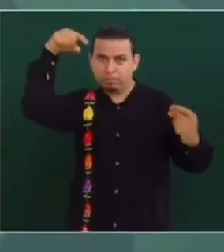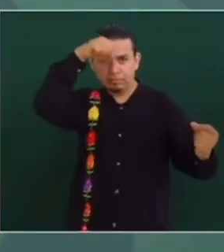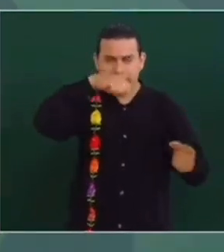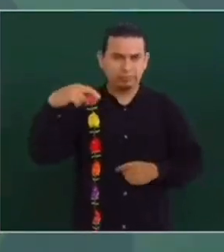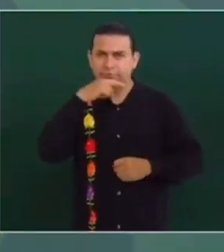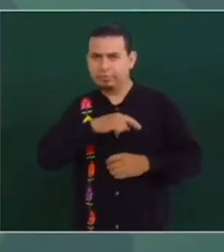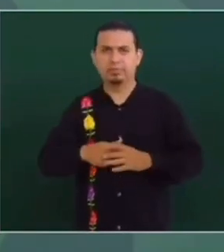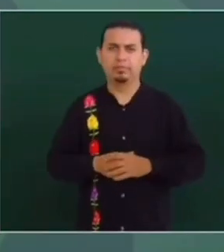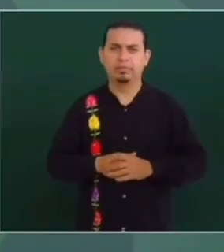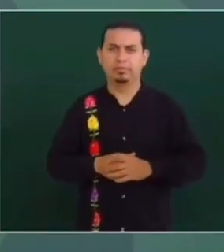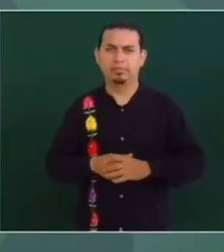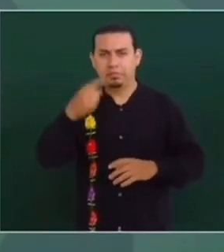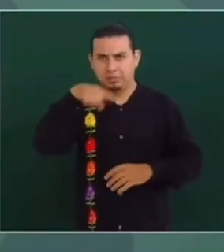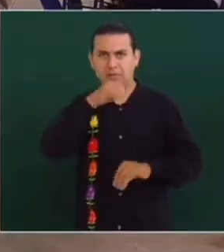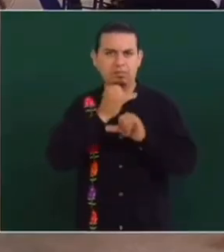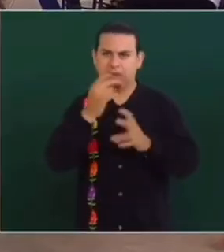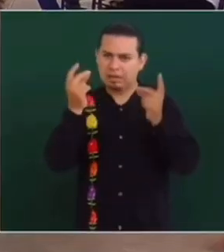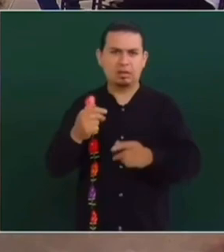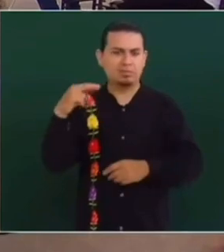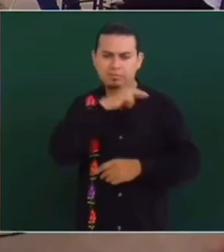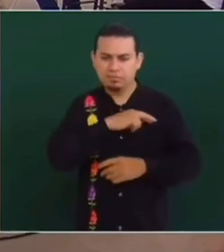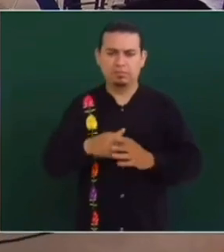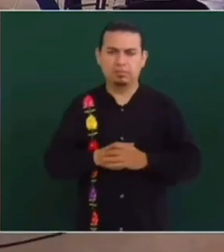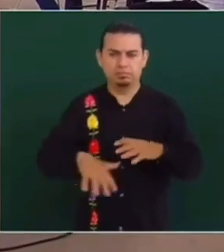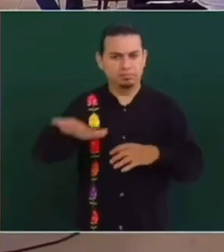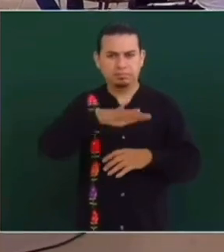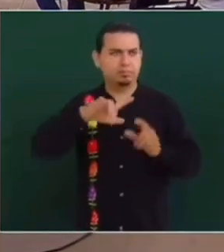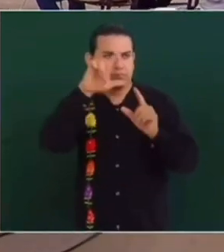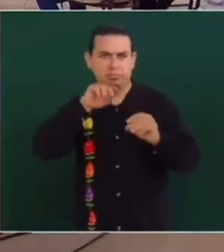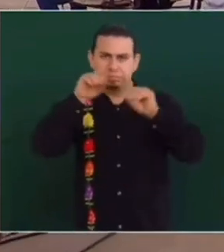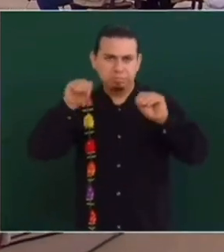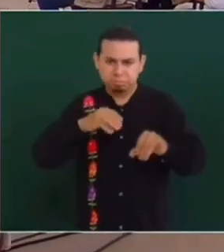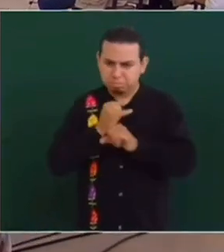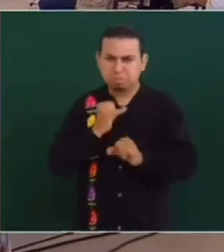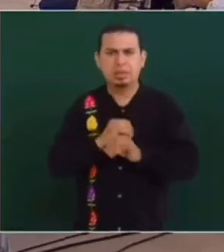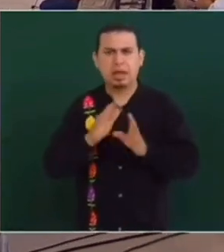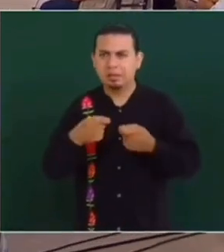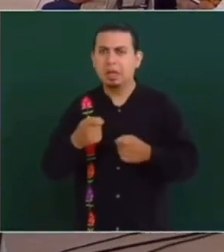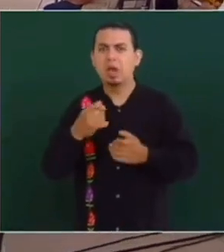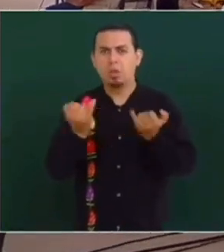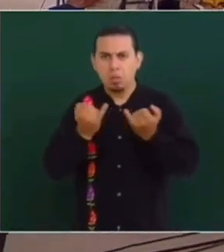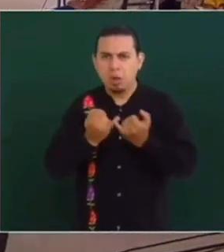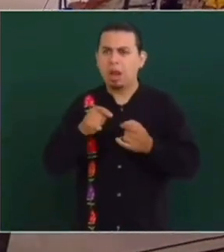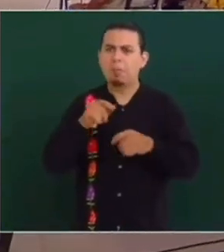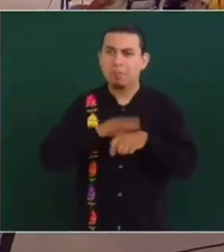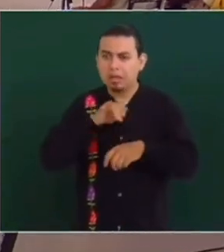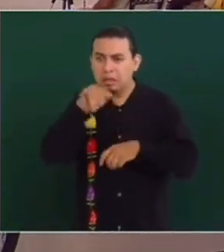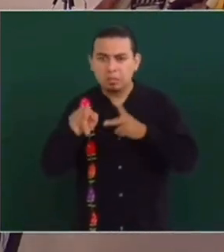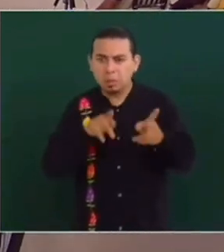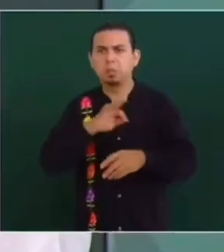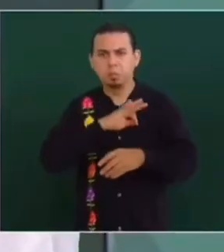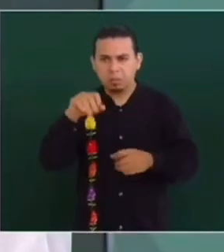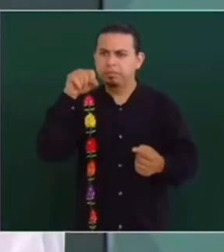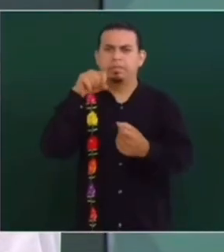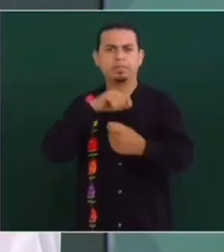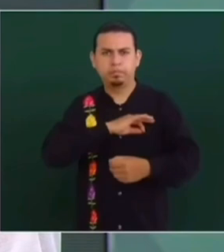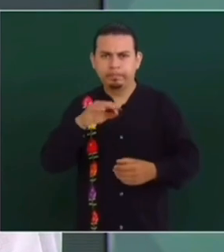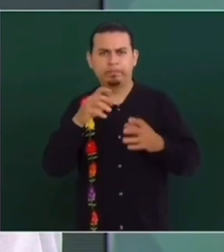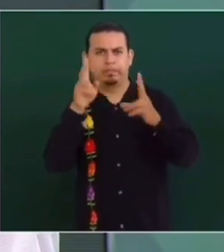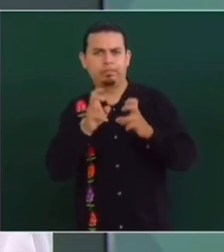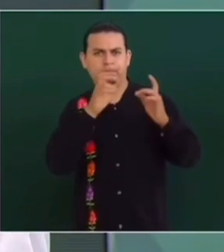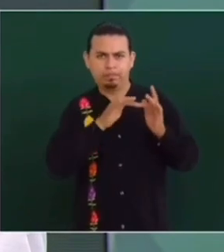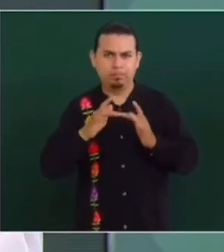brindar servicios de internet en la mayor parte de la República. Incluso tiene red